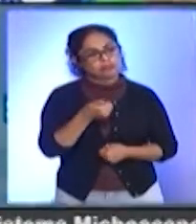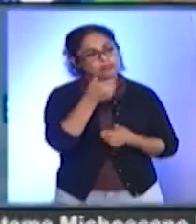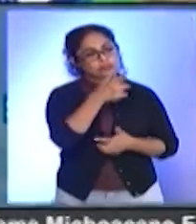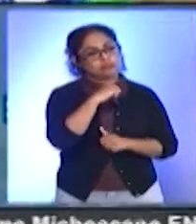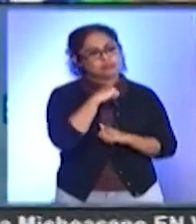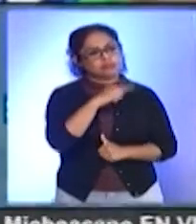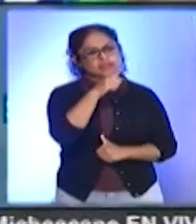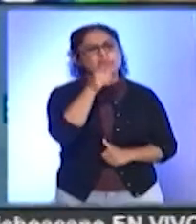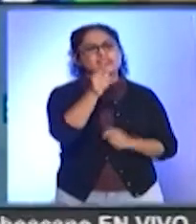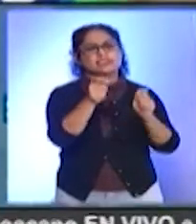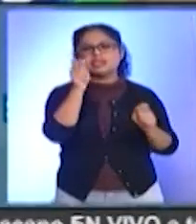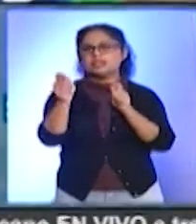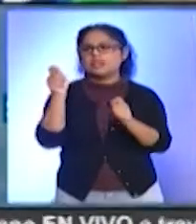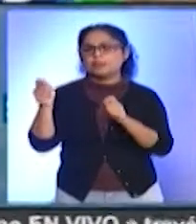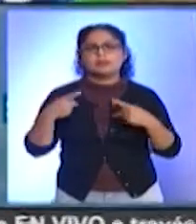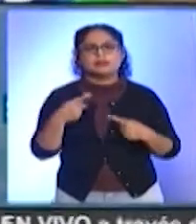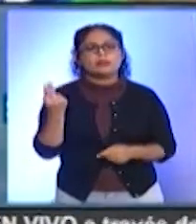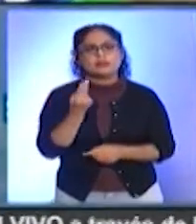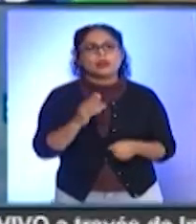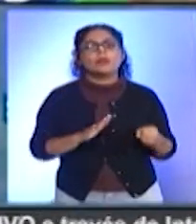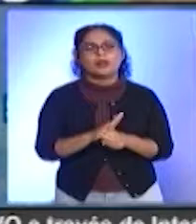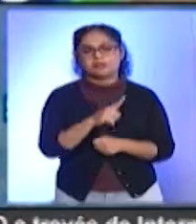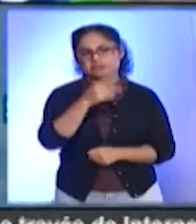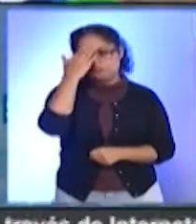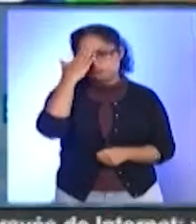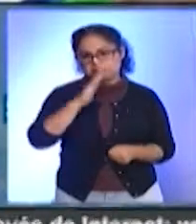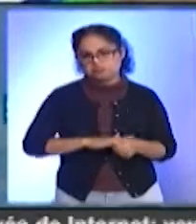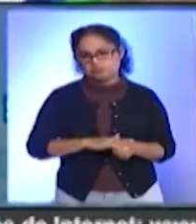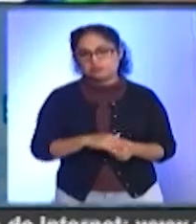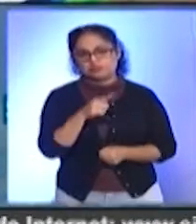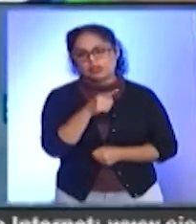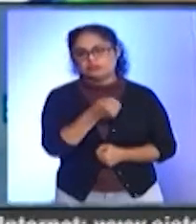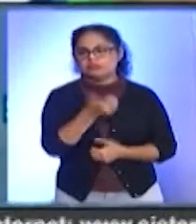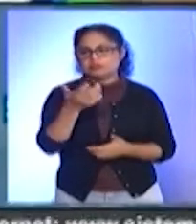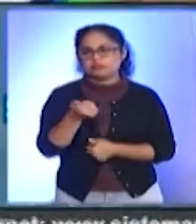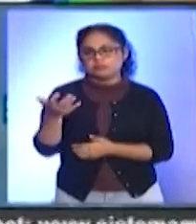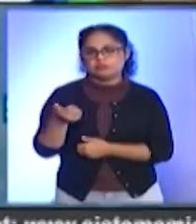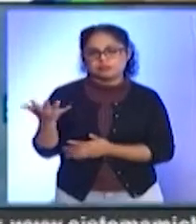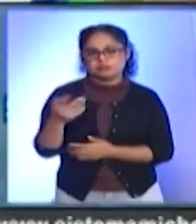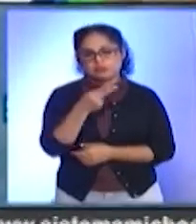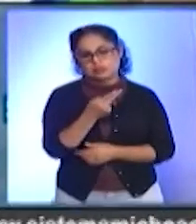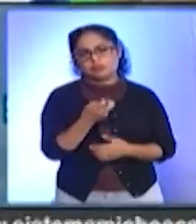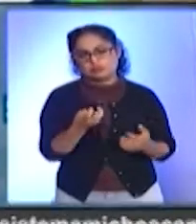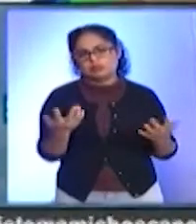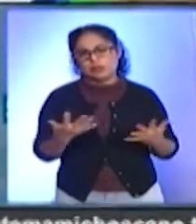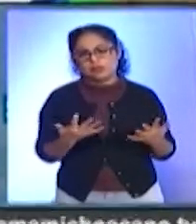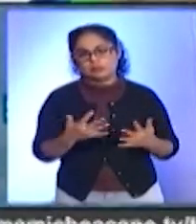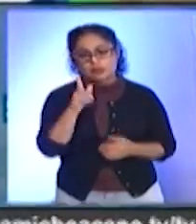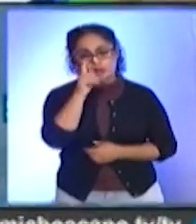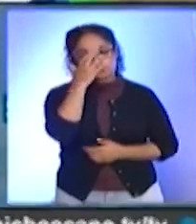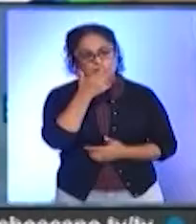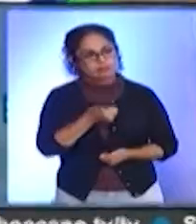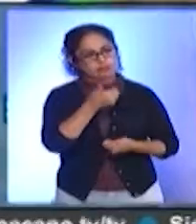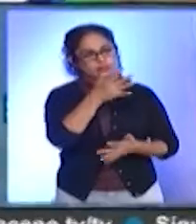de qué gente es la que necesita por toda la situación que ellos ya han hecho de trabajo, de monitoreo, entonces la ayuda llega a Cáritas de la ciudad de Lázaro